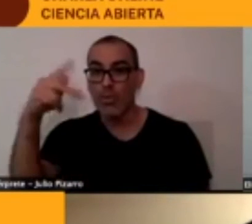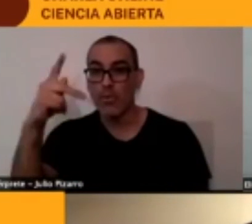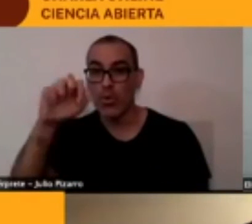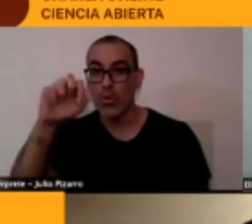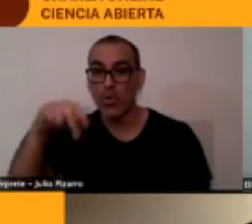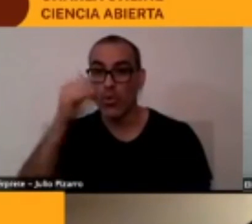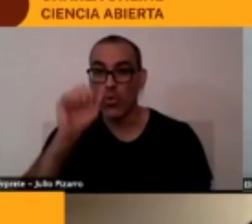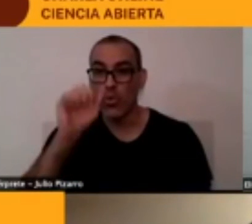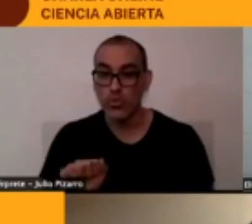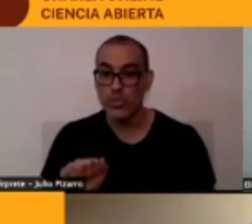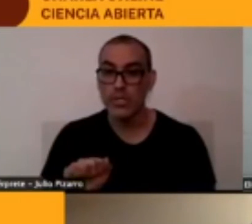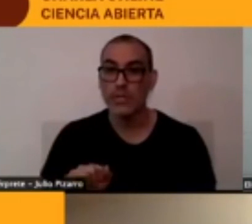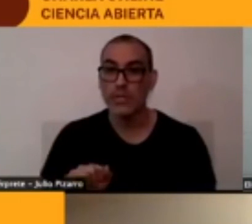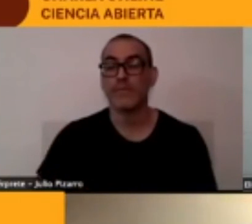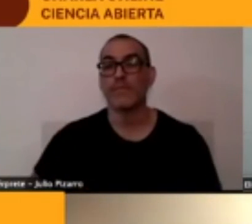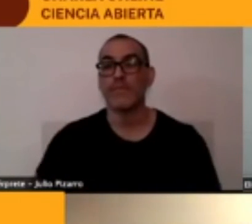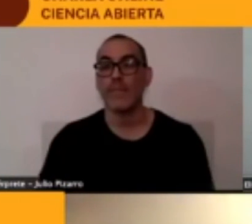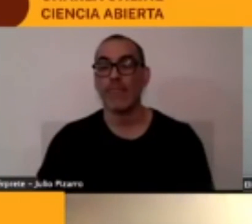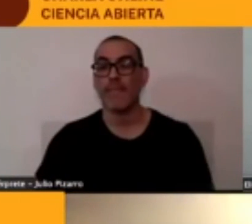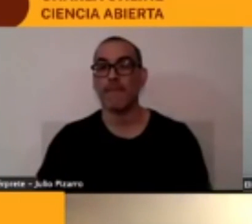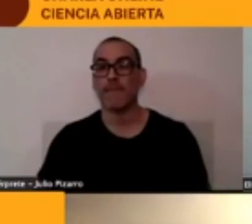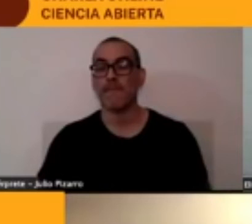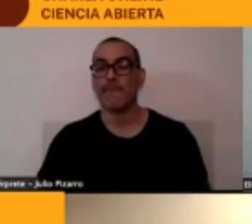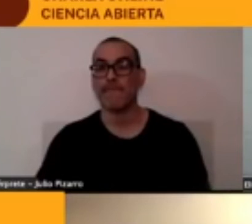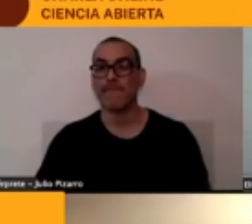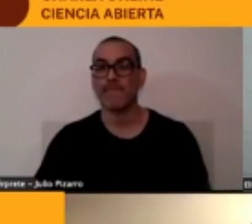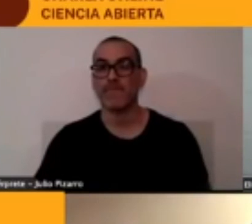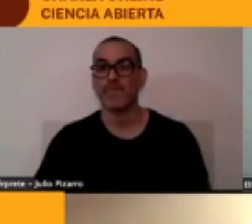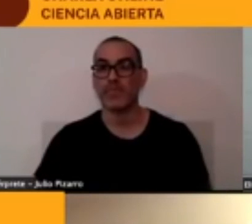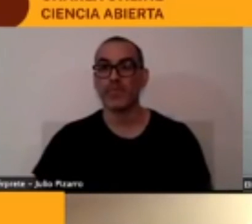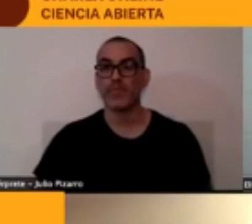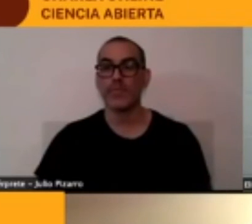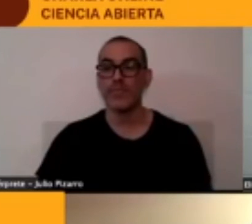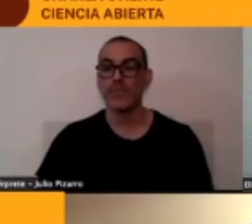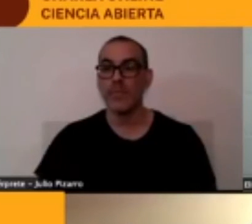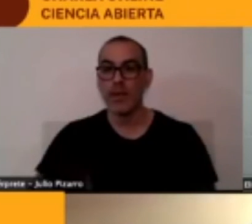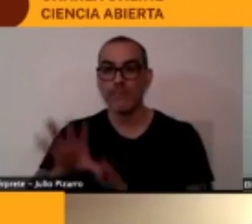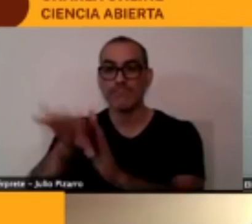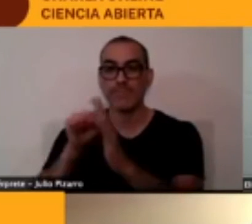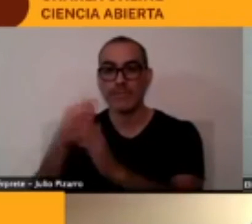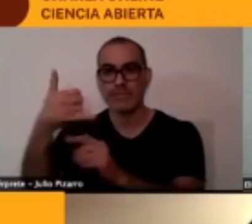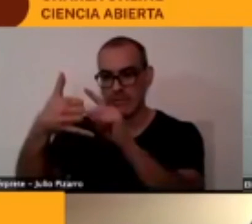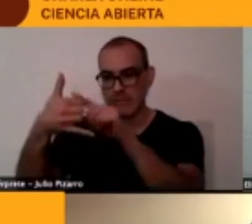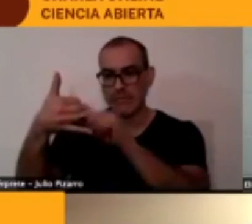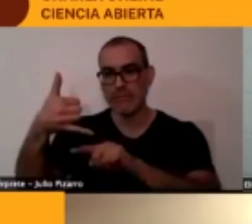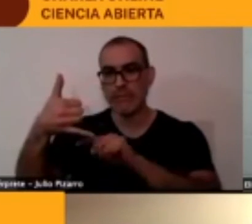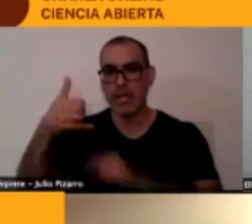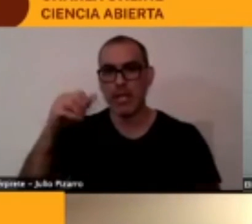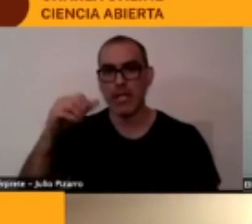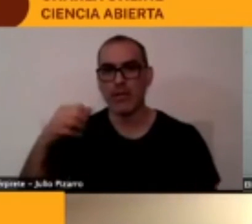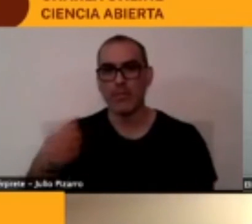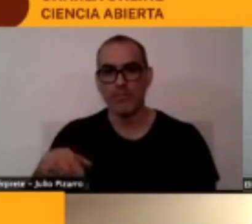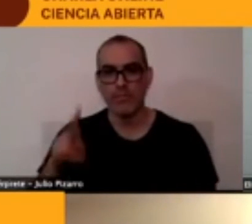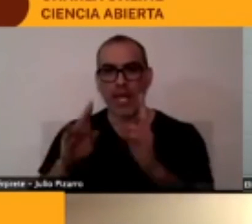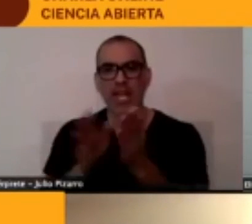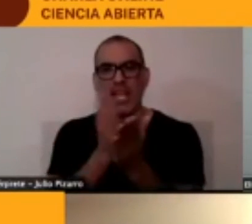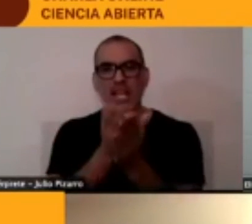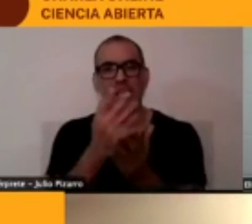refiero app y bájenla si les interesa y los libros están andan dando vuelta en PDF